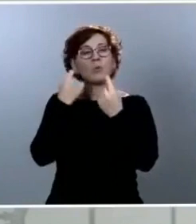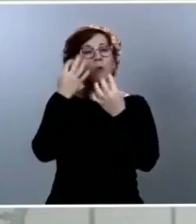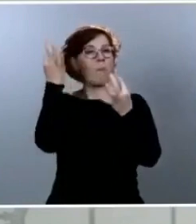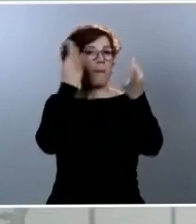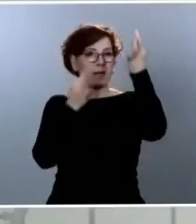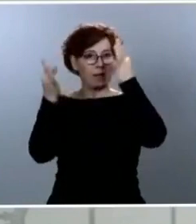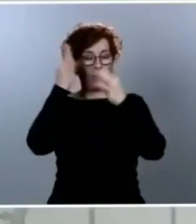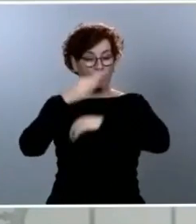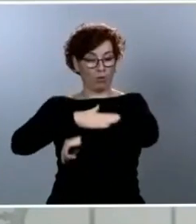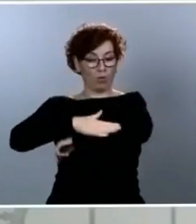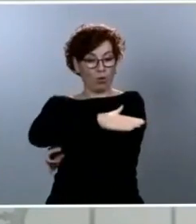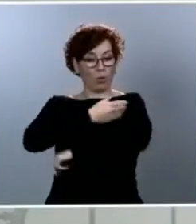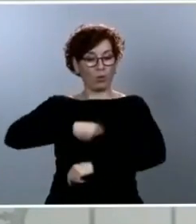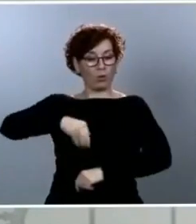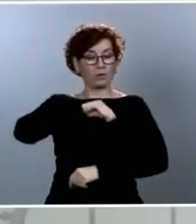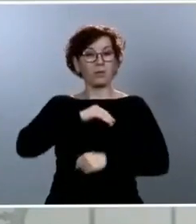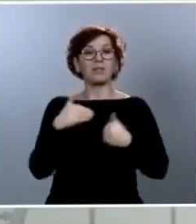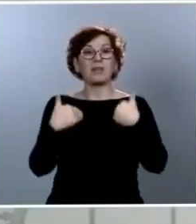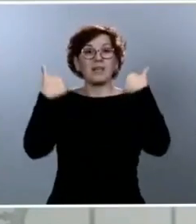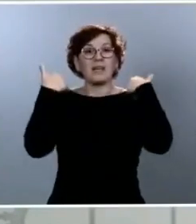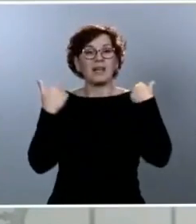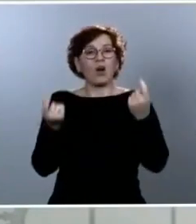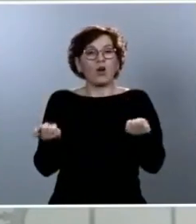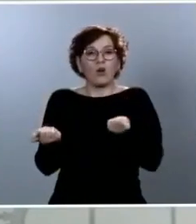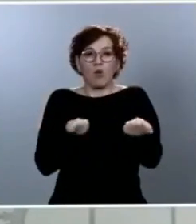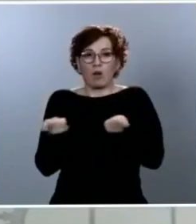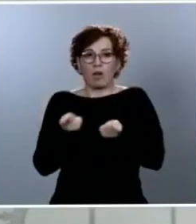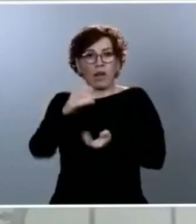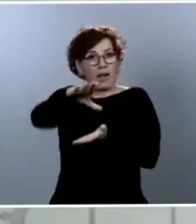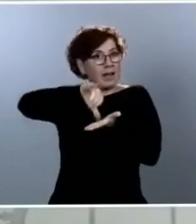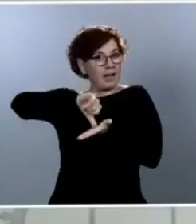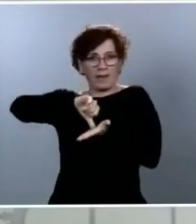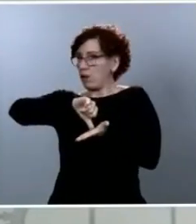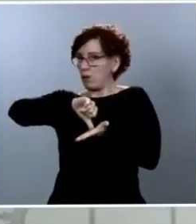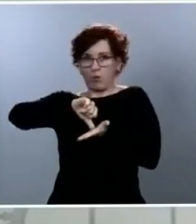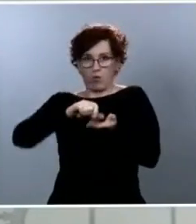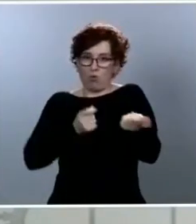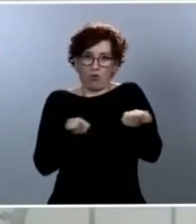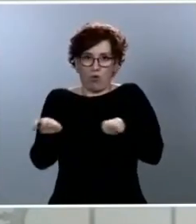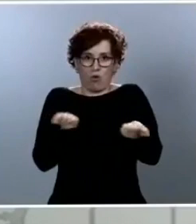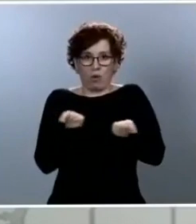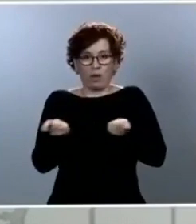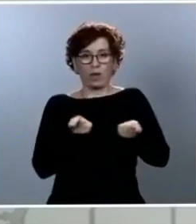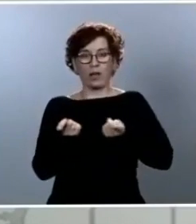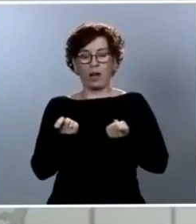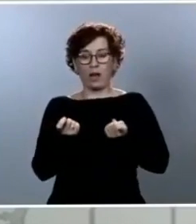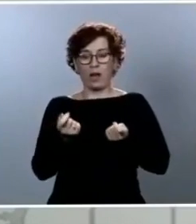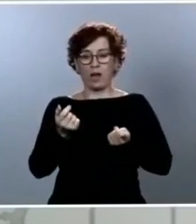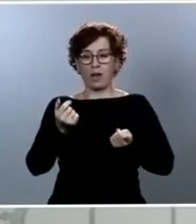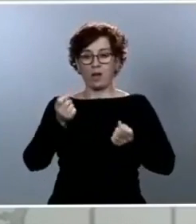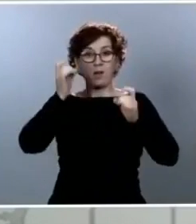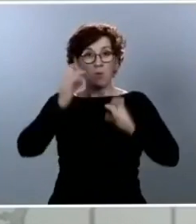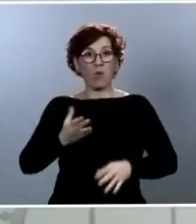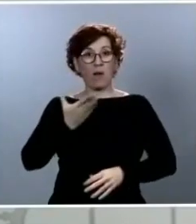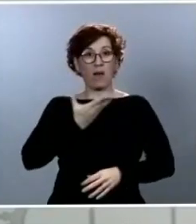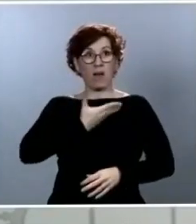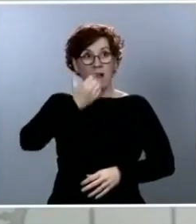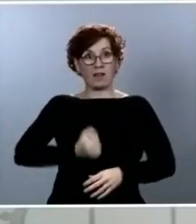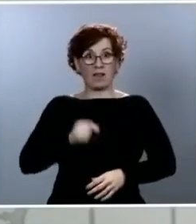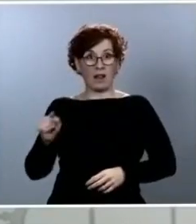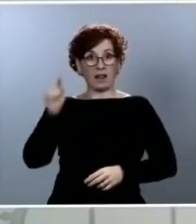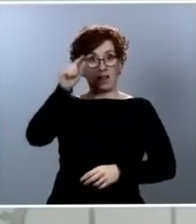que hace es coordinar, no recentraliza, coordina. Yo comparto como otros muchos alcaldes, alcaldesas con los que he tenido ocasión de poder hablar,